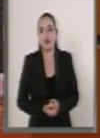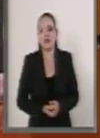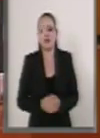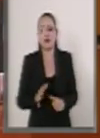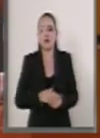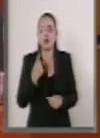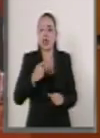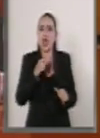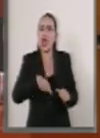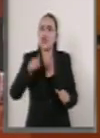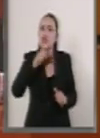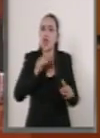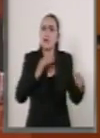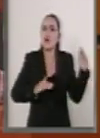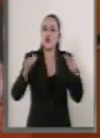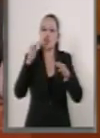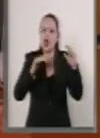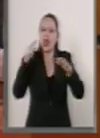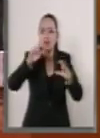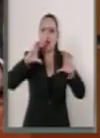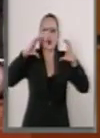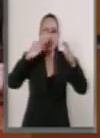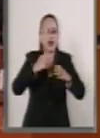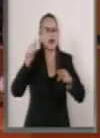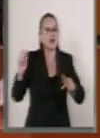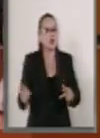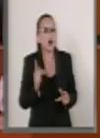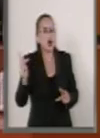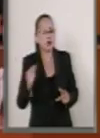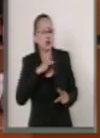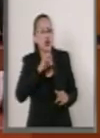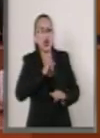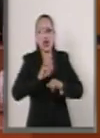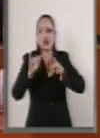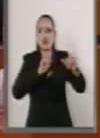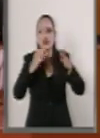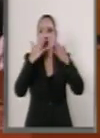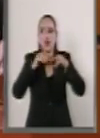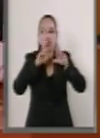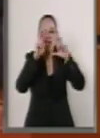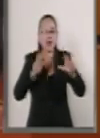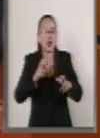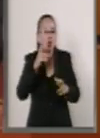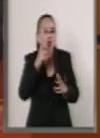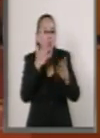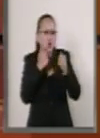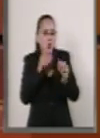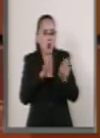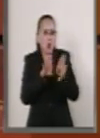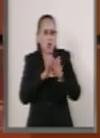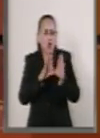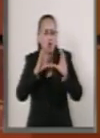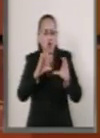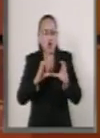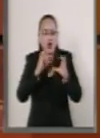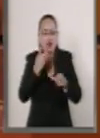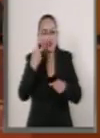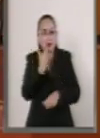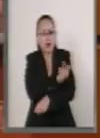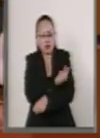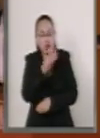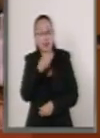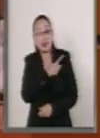allá en la sierra en las comunidades en la ranchería y ya no hay hielo y no hay manera de conservar estas vacunas por eso hay que